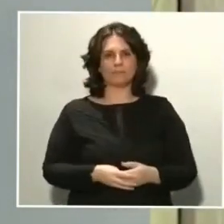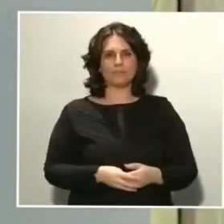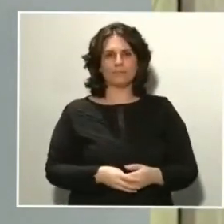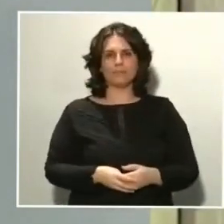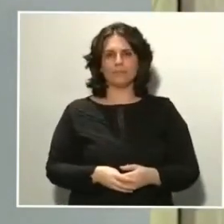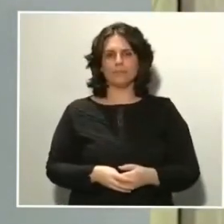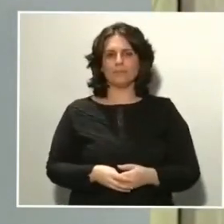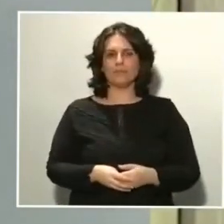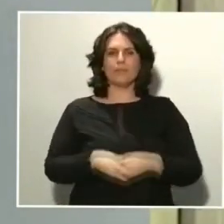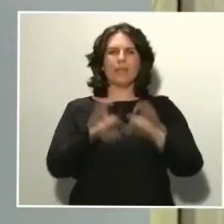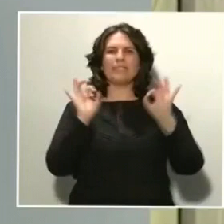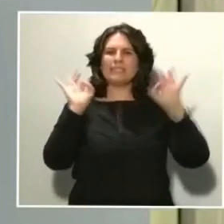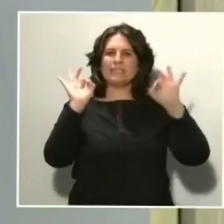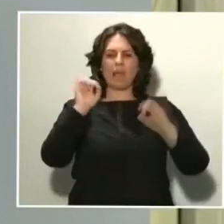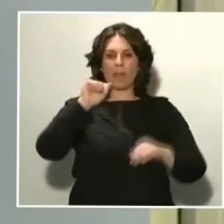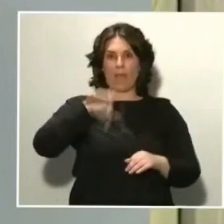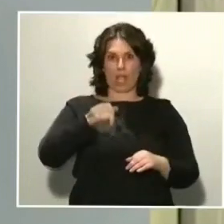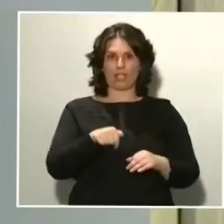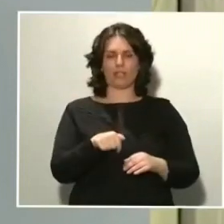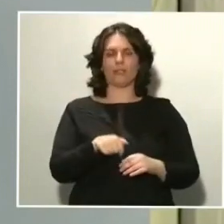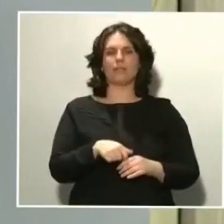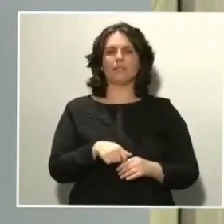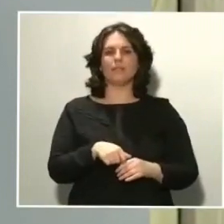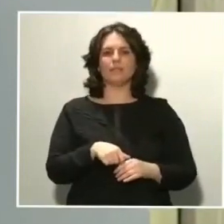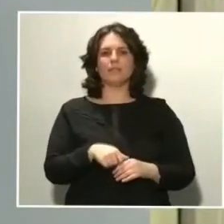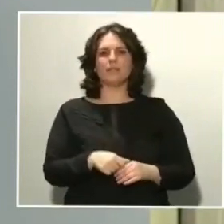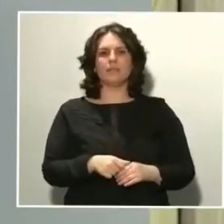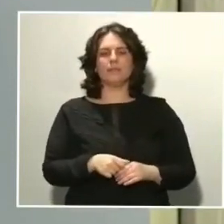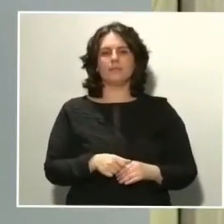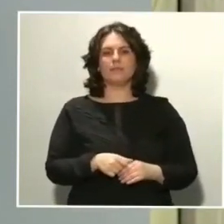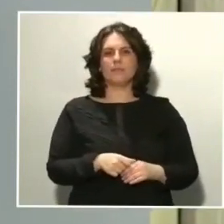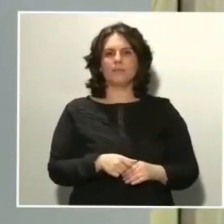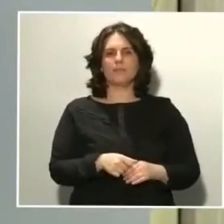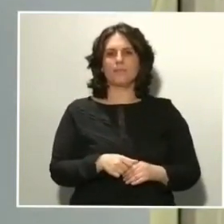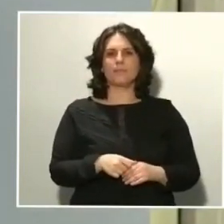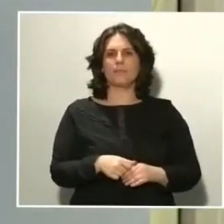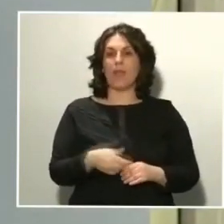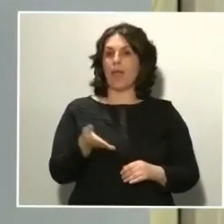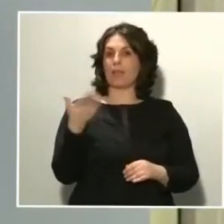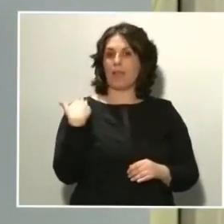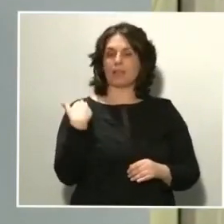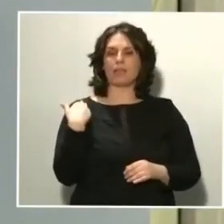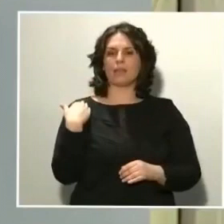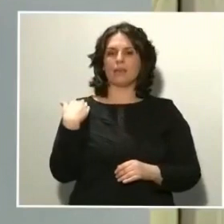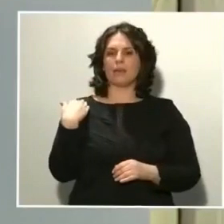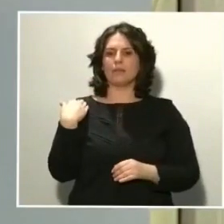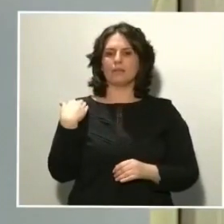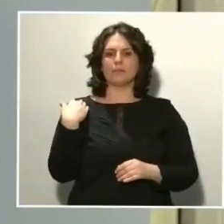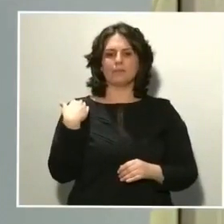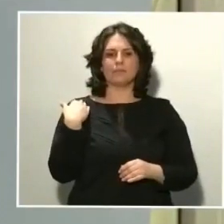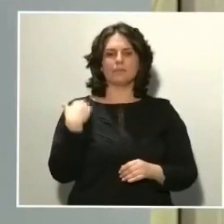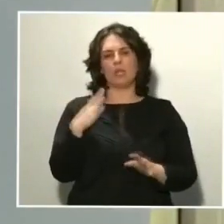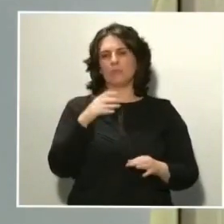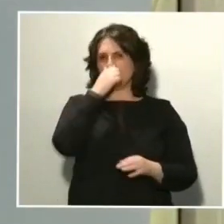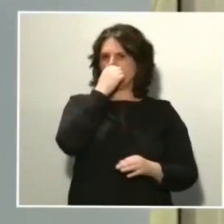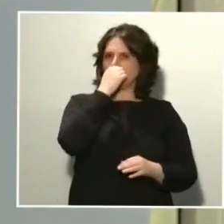específicas del día de hoy, cabe destacar que ayer hubo una serie de episodios de